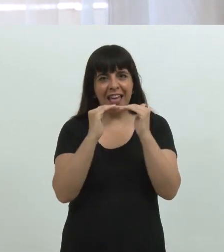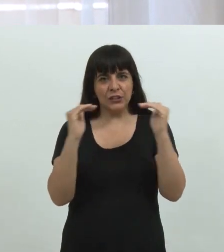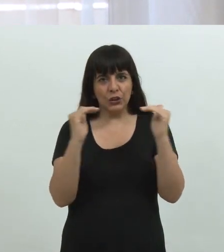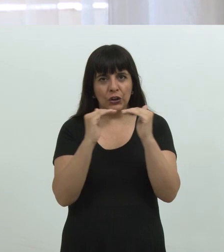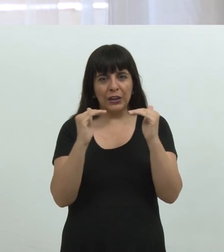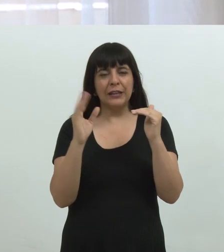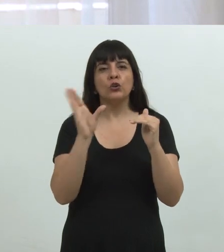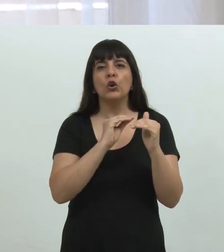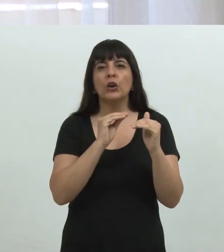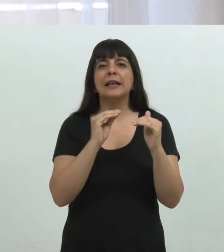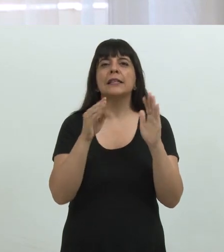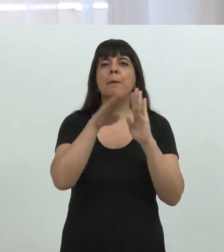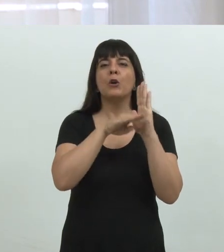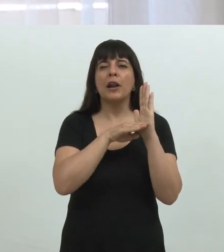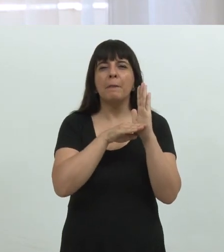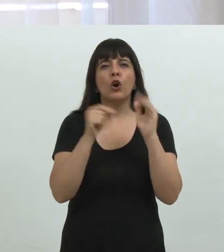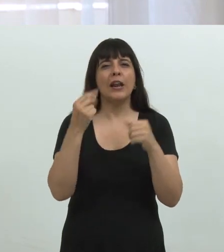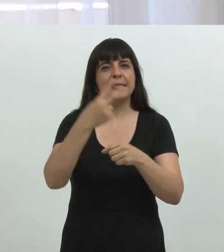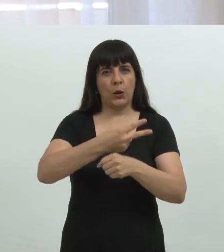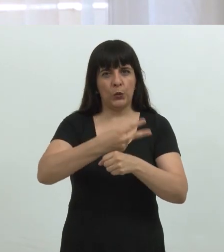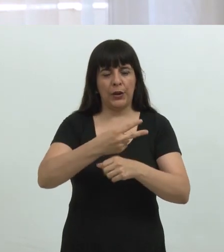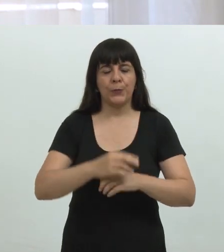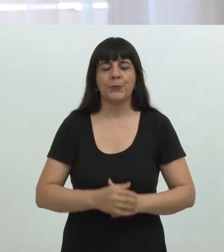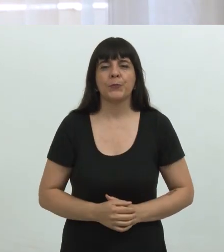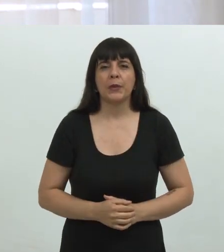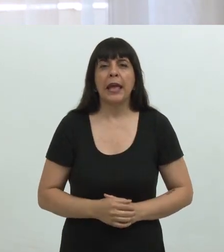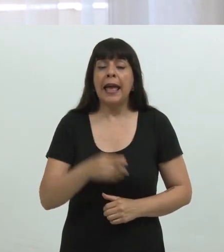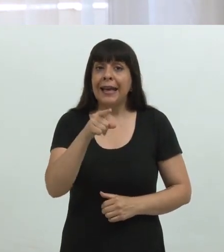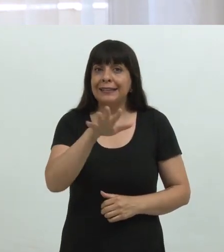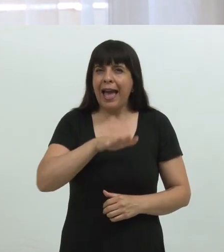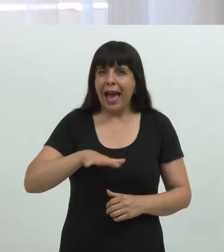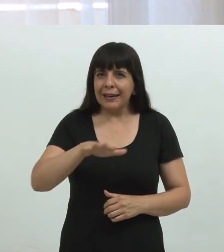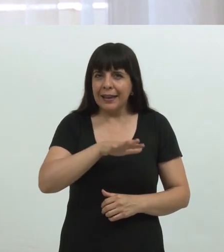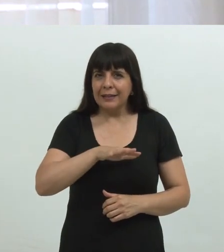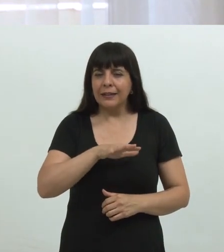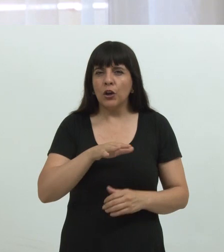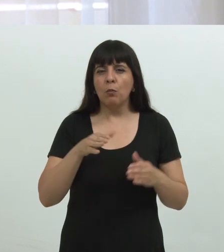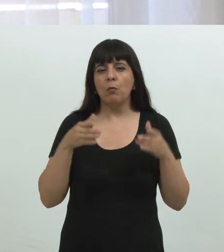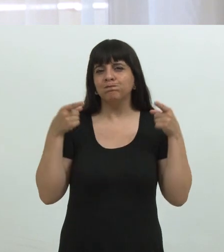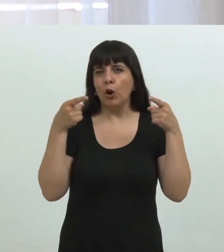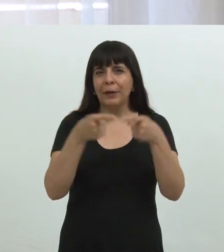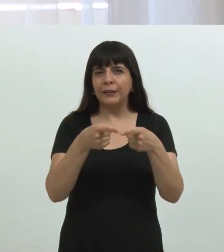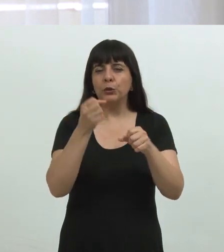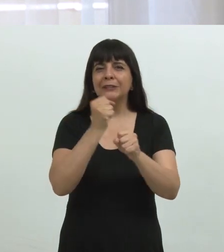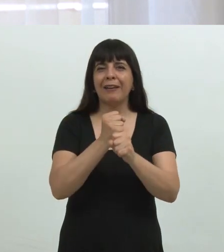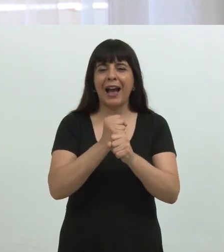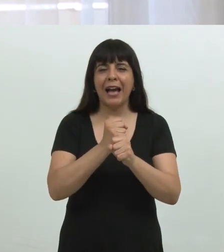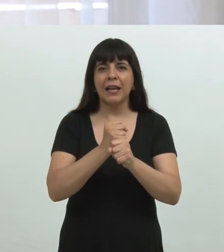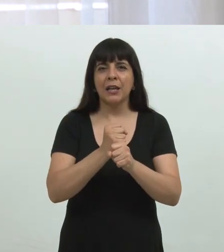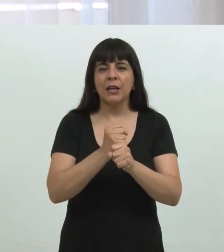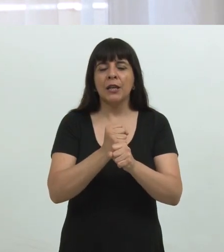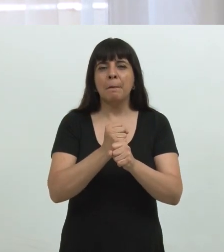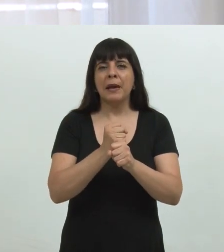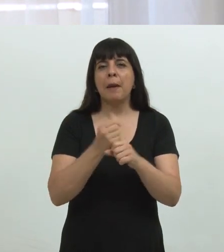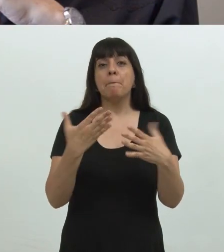Queremos contarles un poquito también que esta área principalmente tiene como foco y como objetivo trabajar en torno a